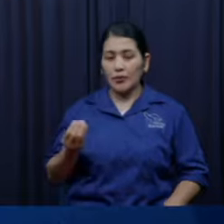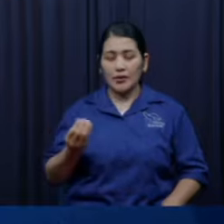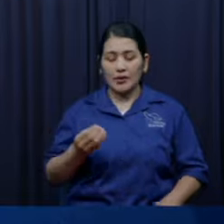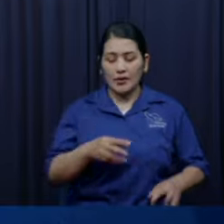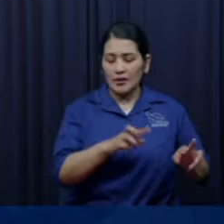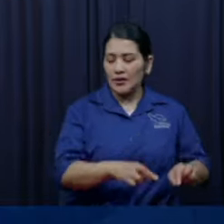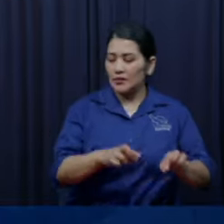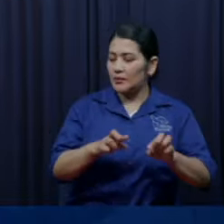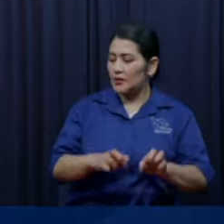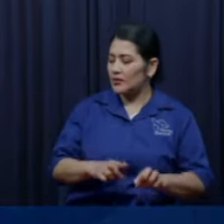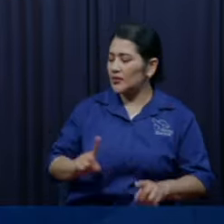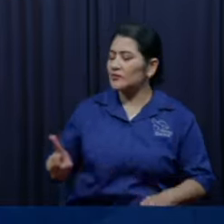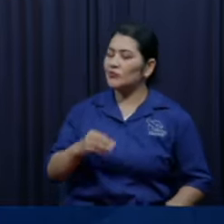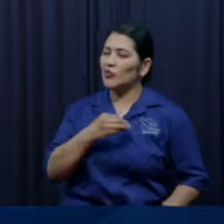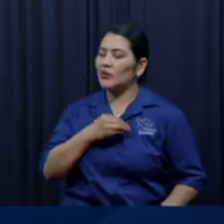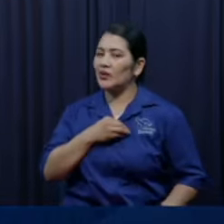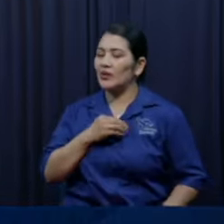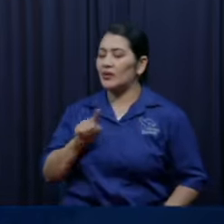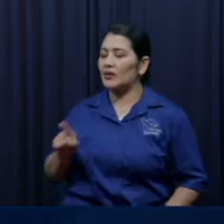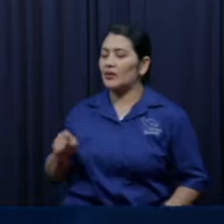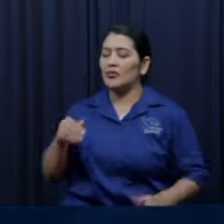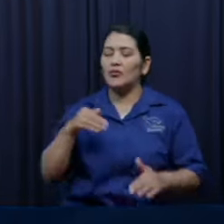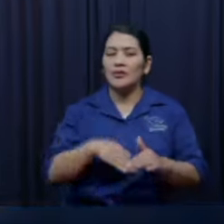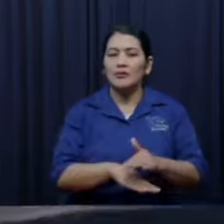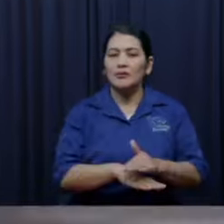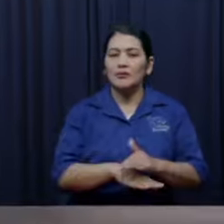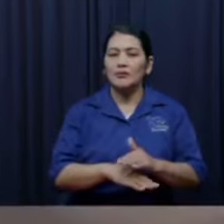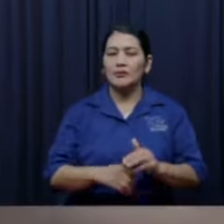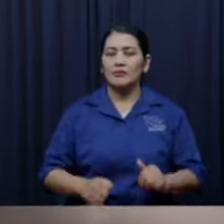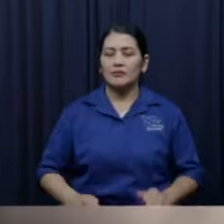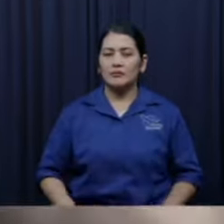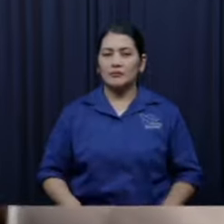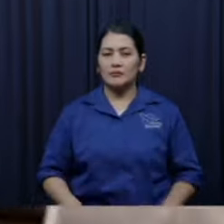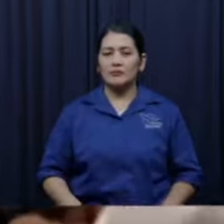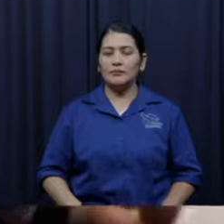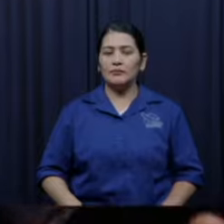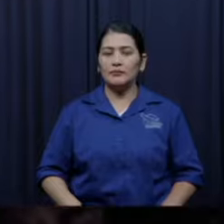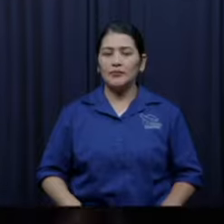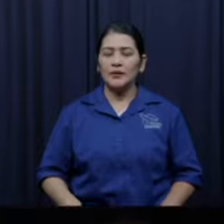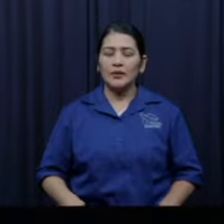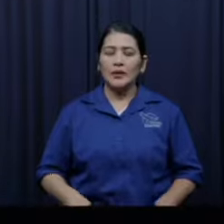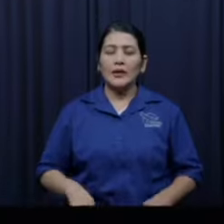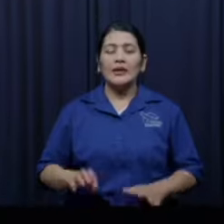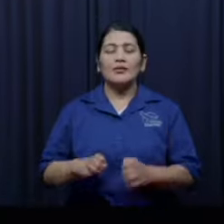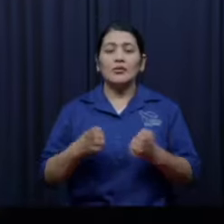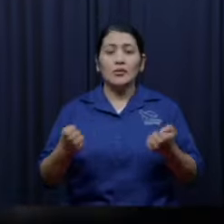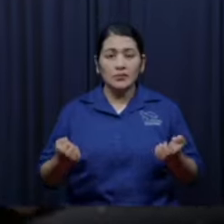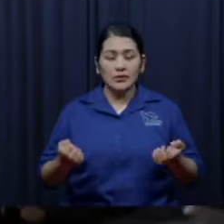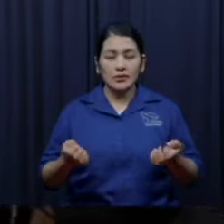es aquí el problema que tenemos en Jebús es que hay ceguera y cojera